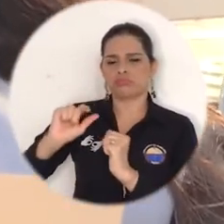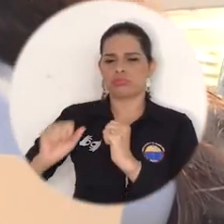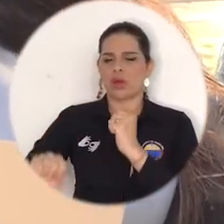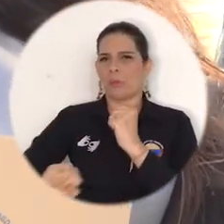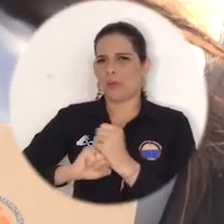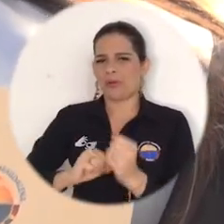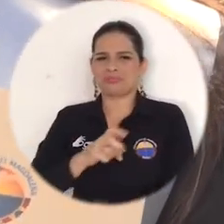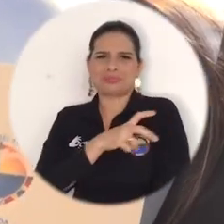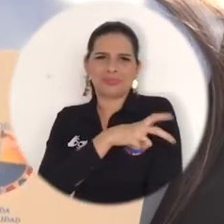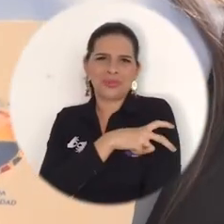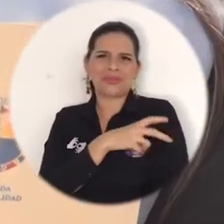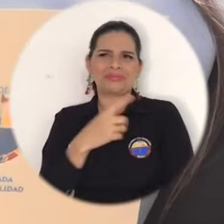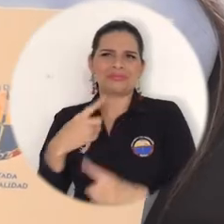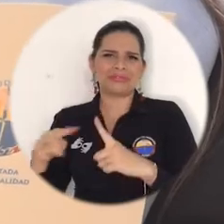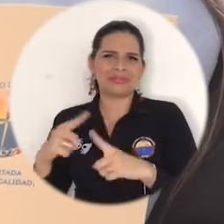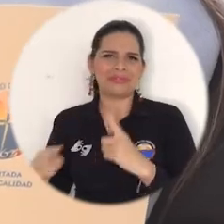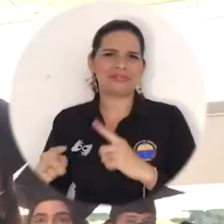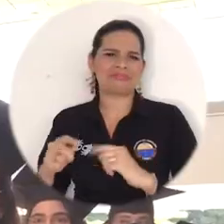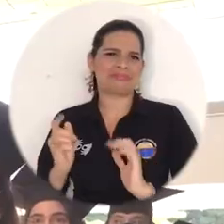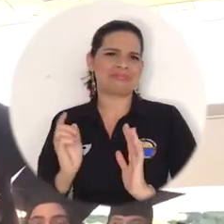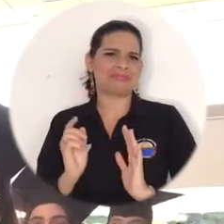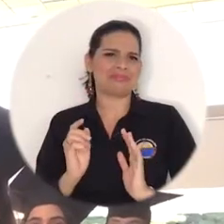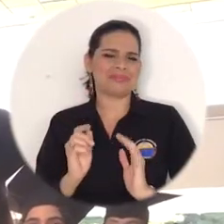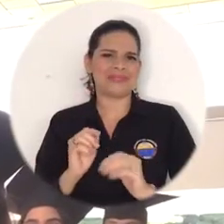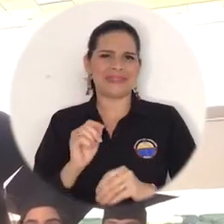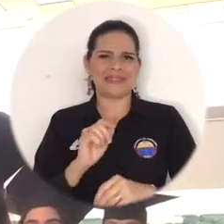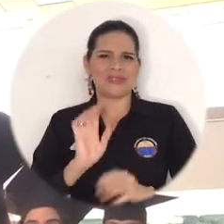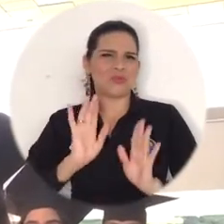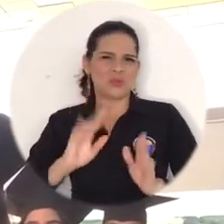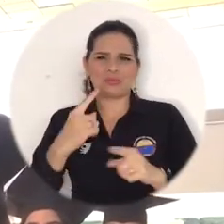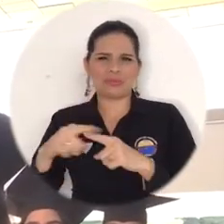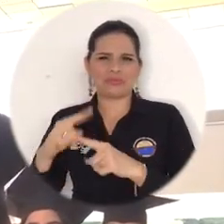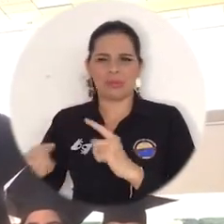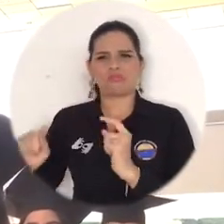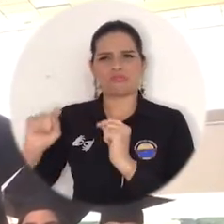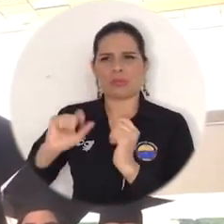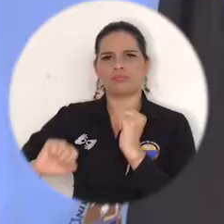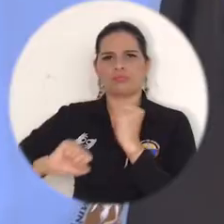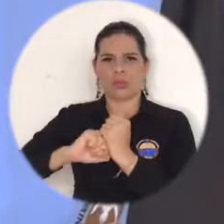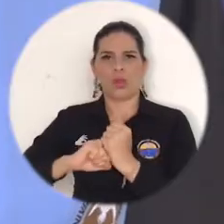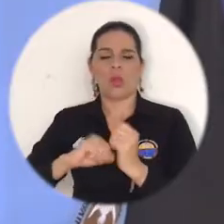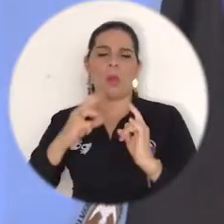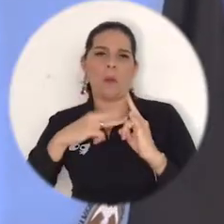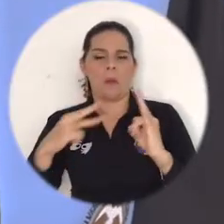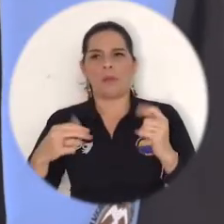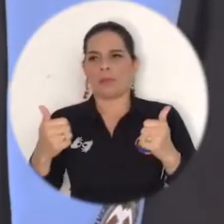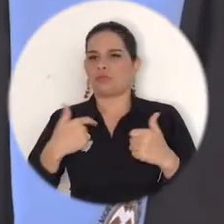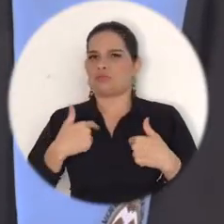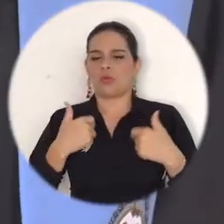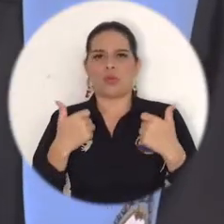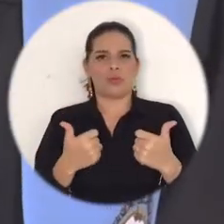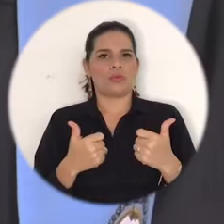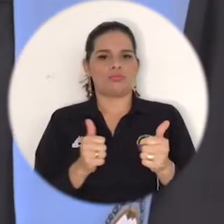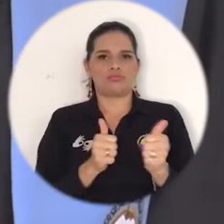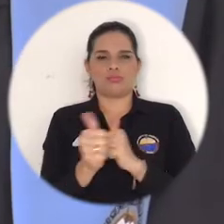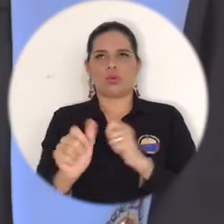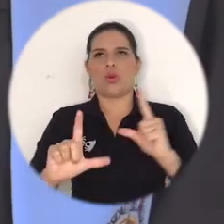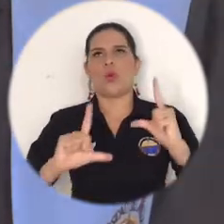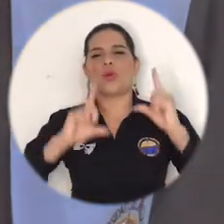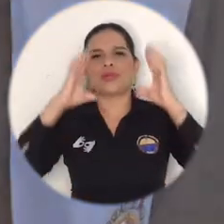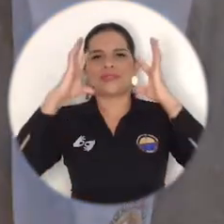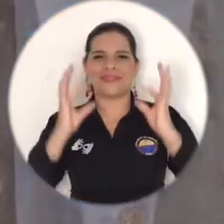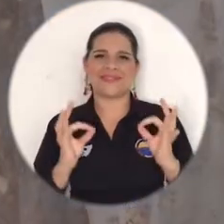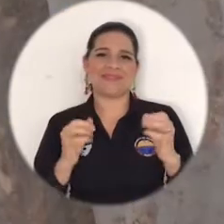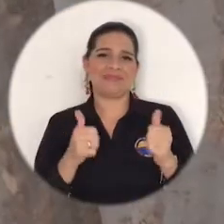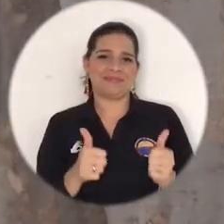por medio de programas de ayudantía. Siempre estuvo conmigo y gracias a Dios tuve este